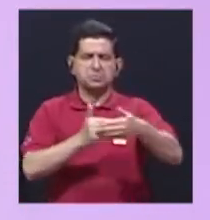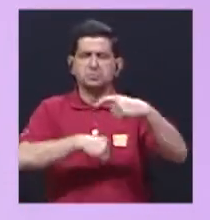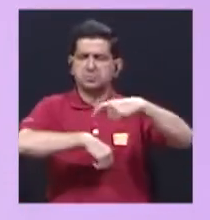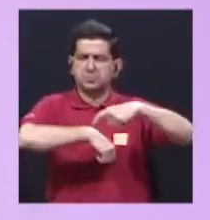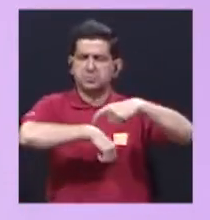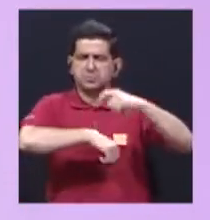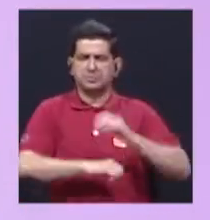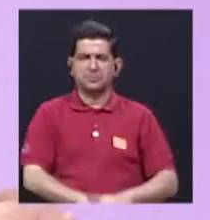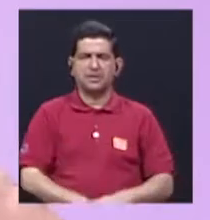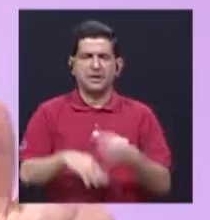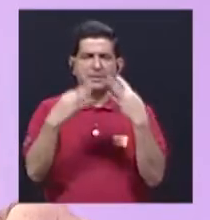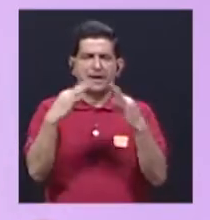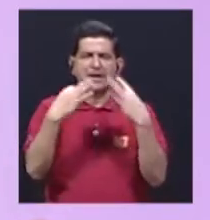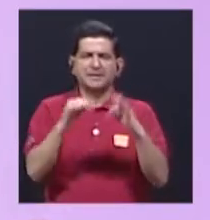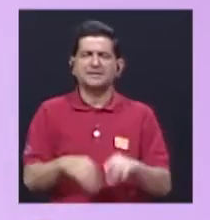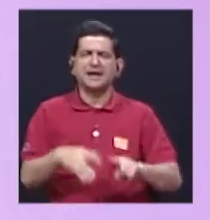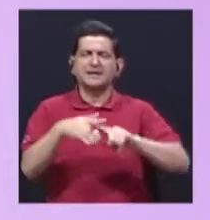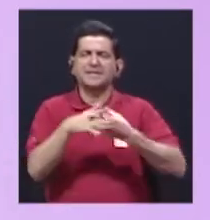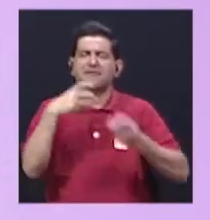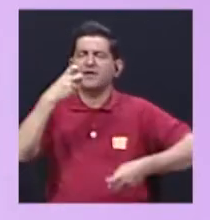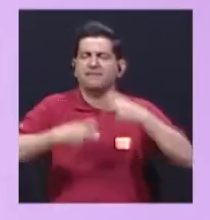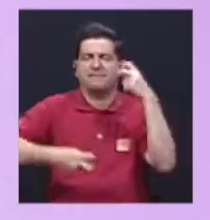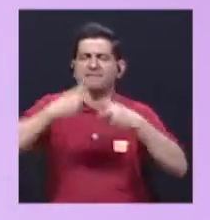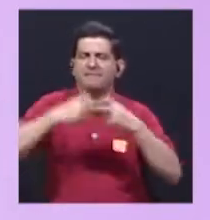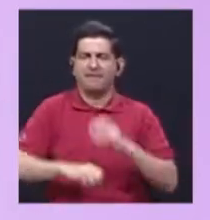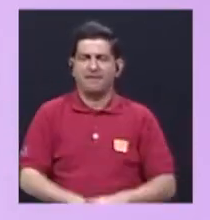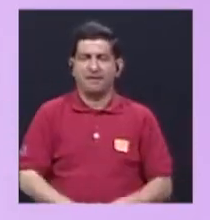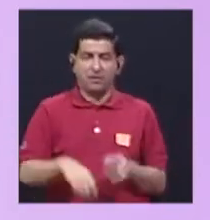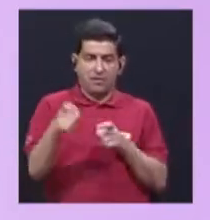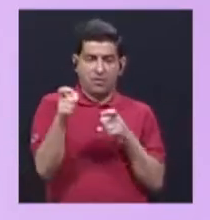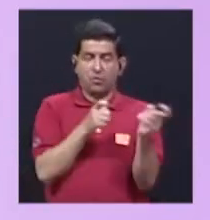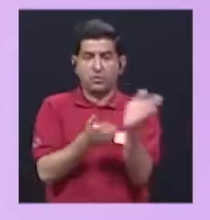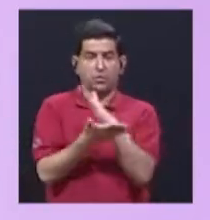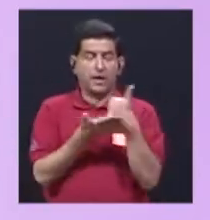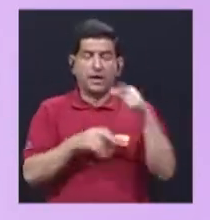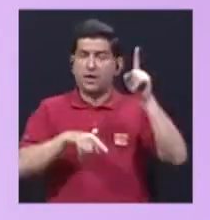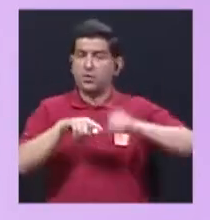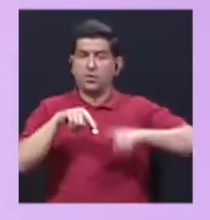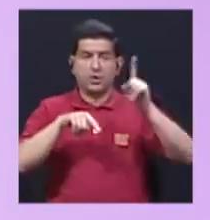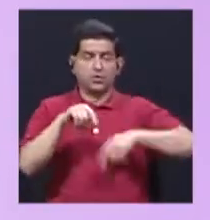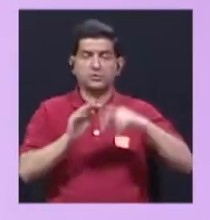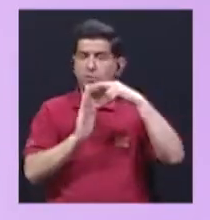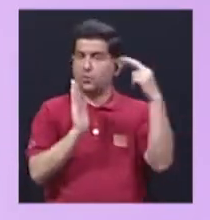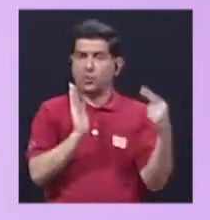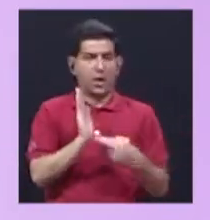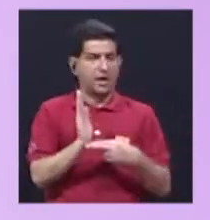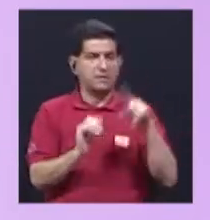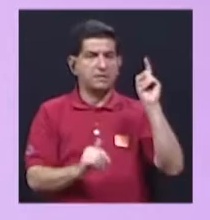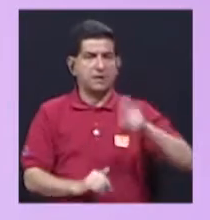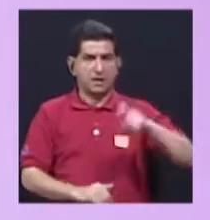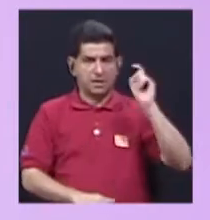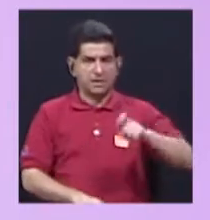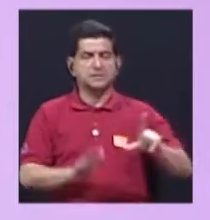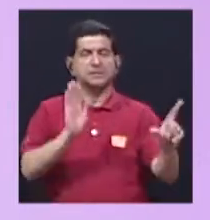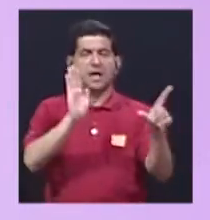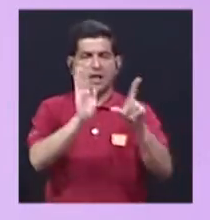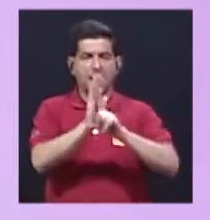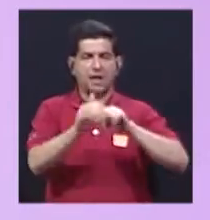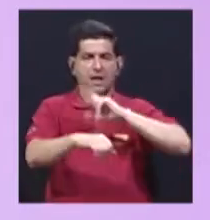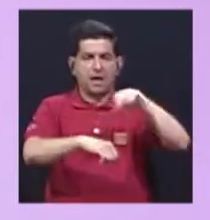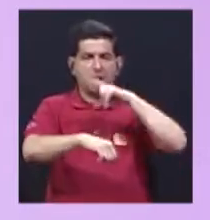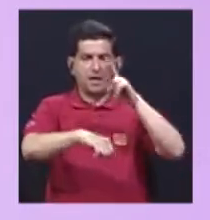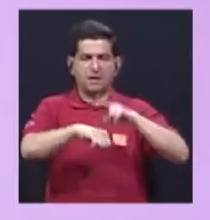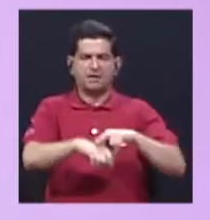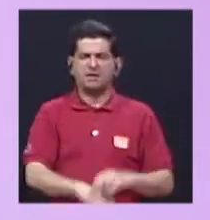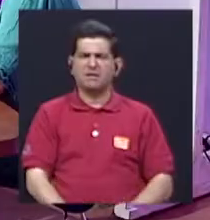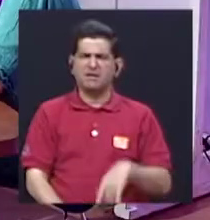como tapagoteras, digamos, para regular algo que no se puede regular por reglamento, sino que tiene que ser regulado por ley de la República.